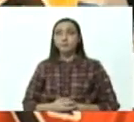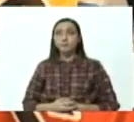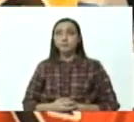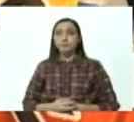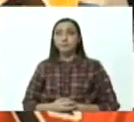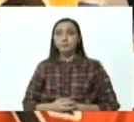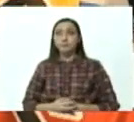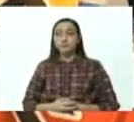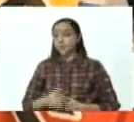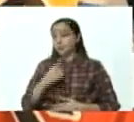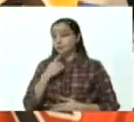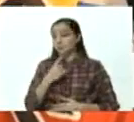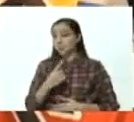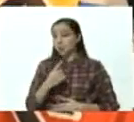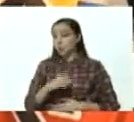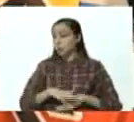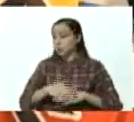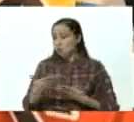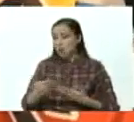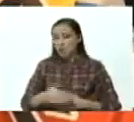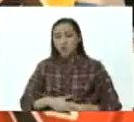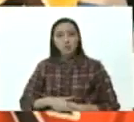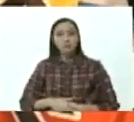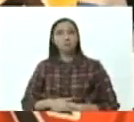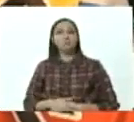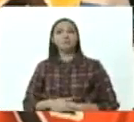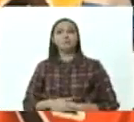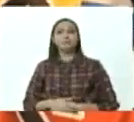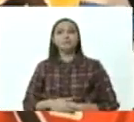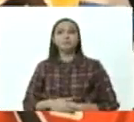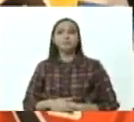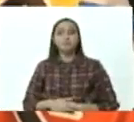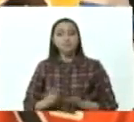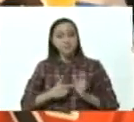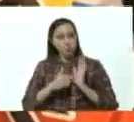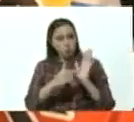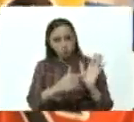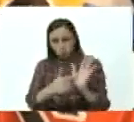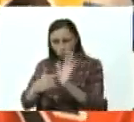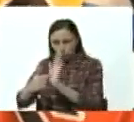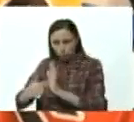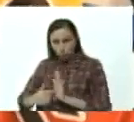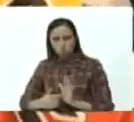digo esto para decir y para revelar ante ustedes